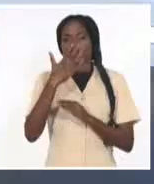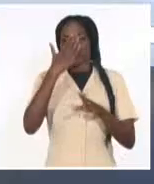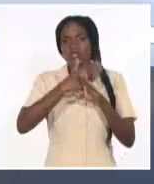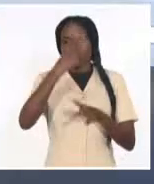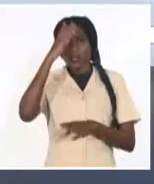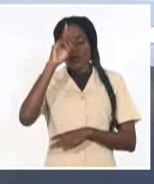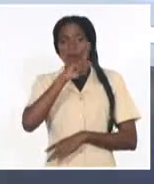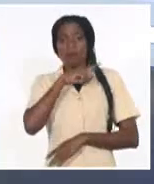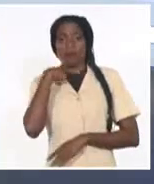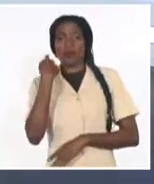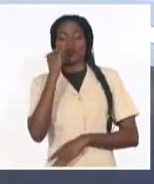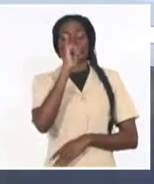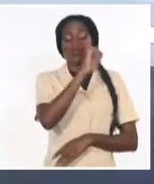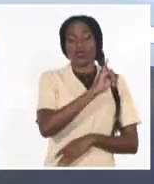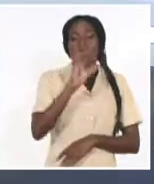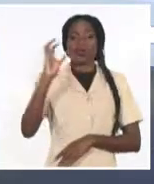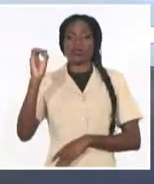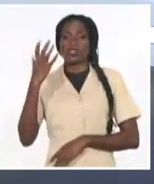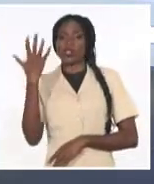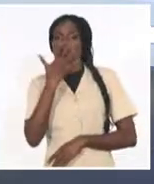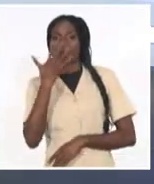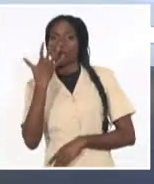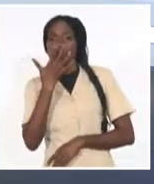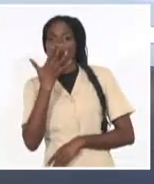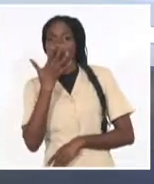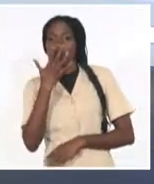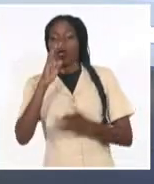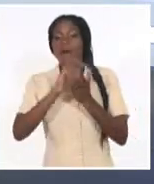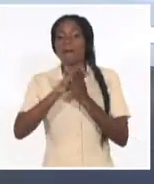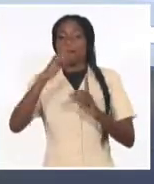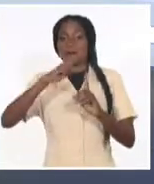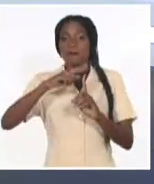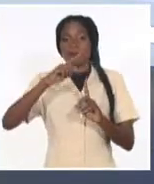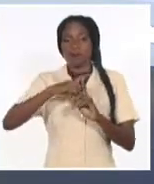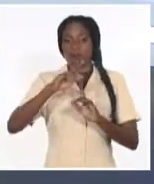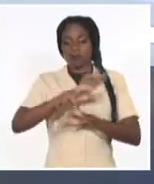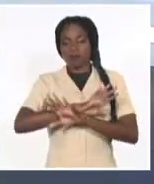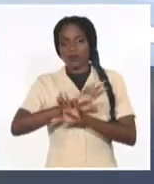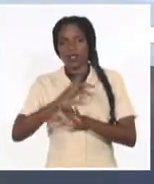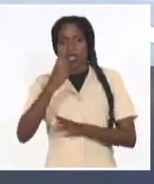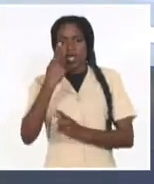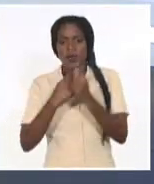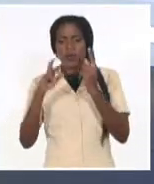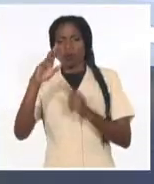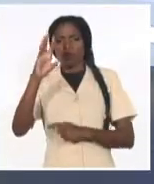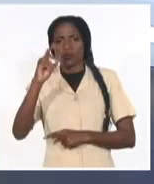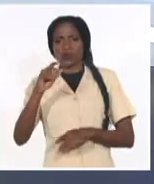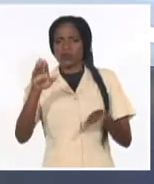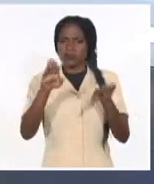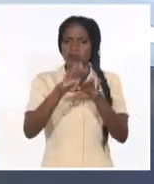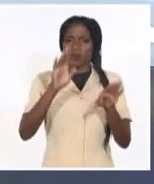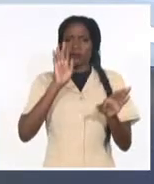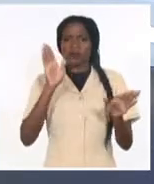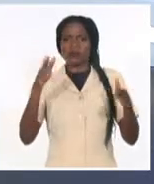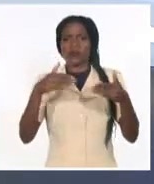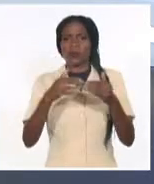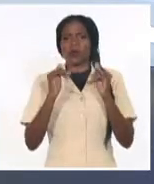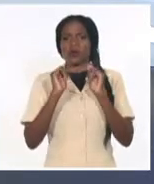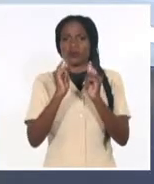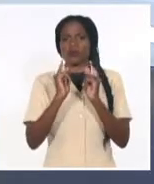...de seis carreras por cero ante su similar de Matanzas. Así que, algunos resultados parciales. Así finalizamos los deportes. Tenga usted